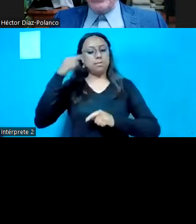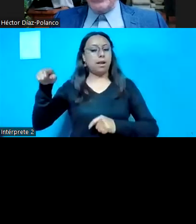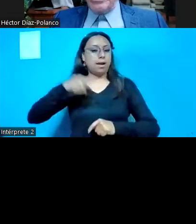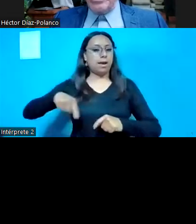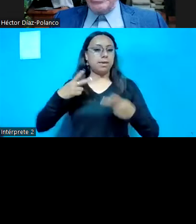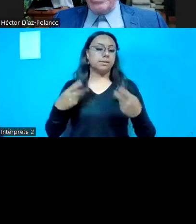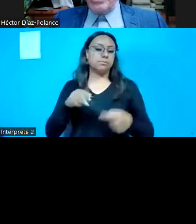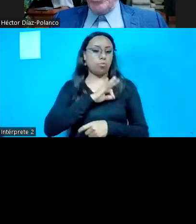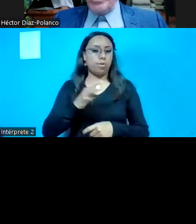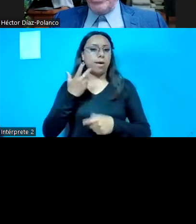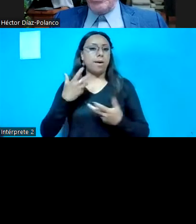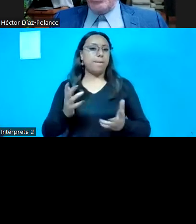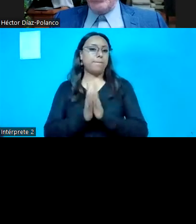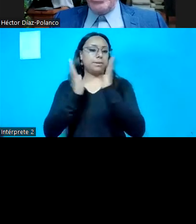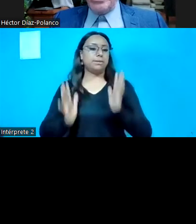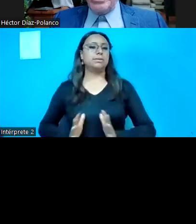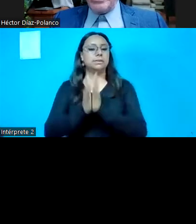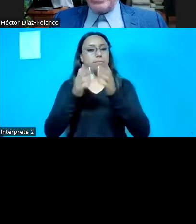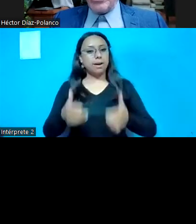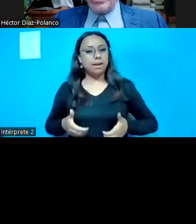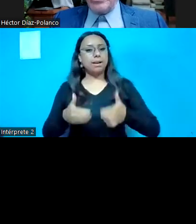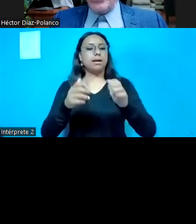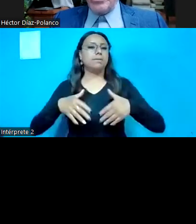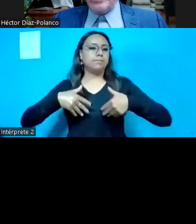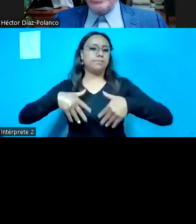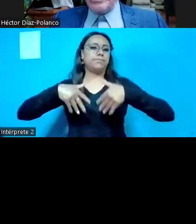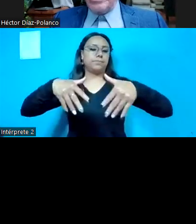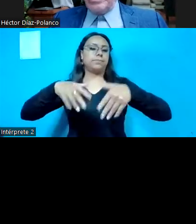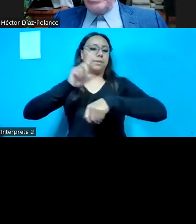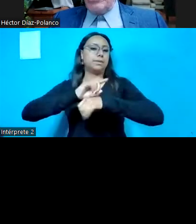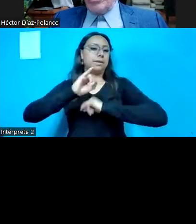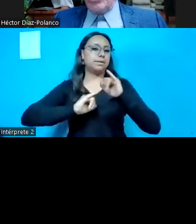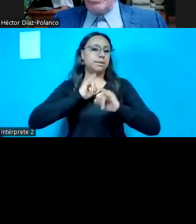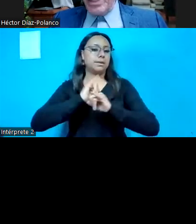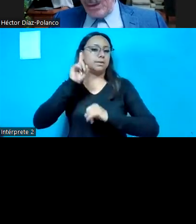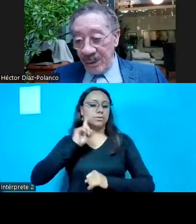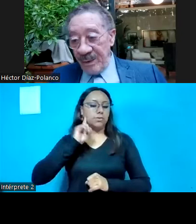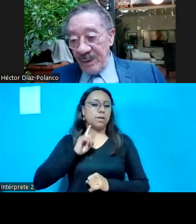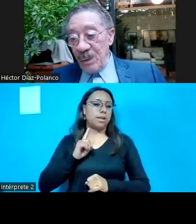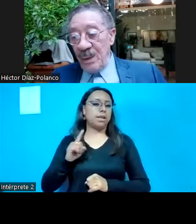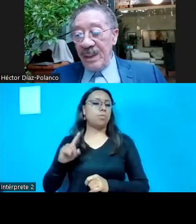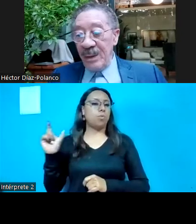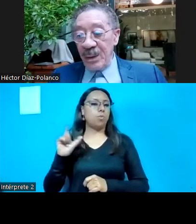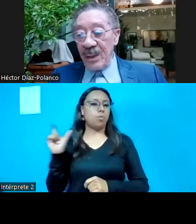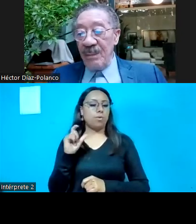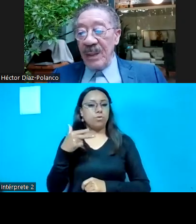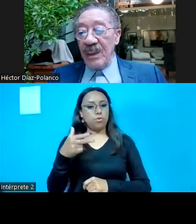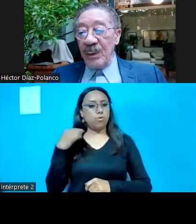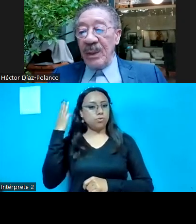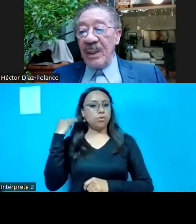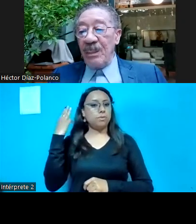masivos de la vía pública con motivo del Día Internacional de la Mujer, el 8 de marzo de 2022,